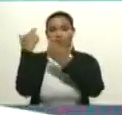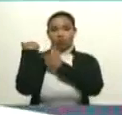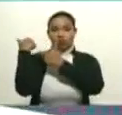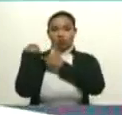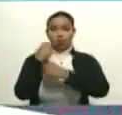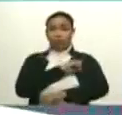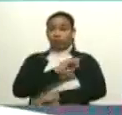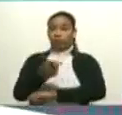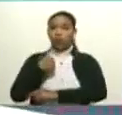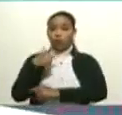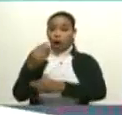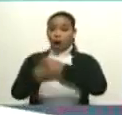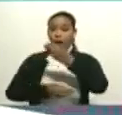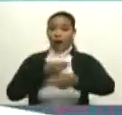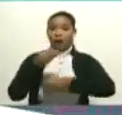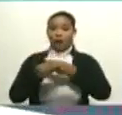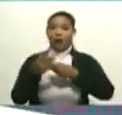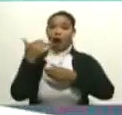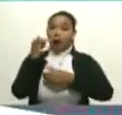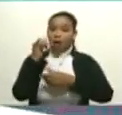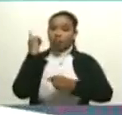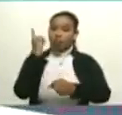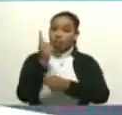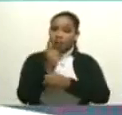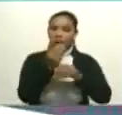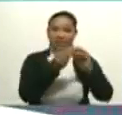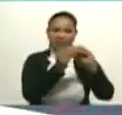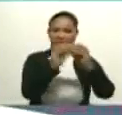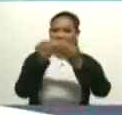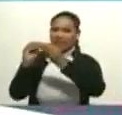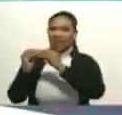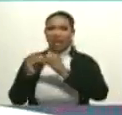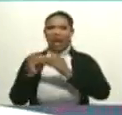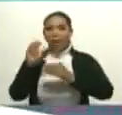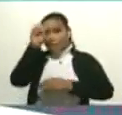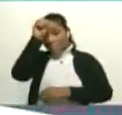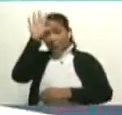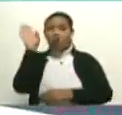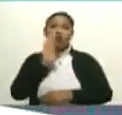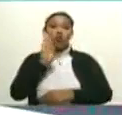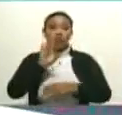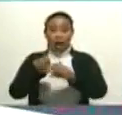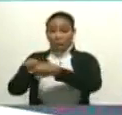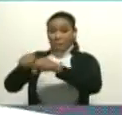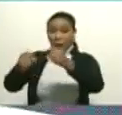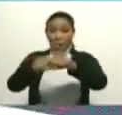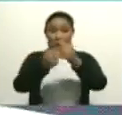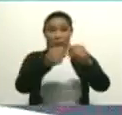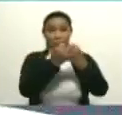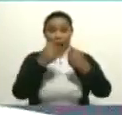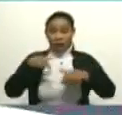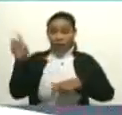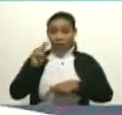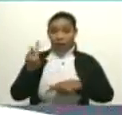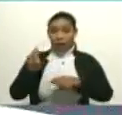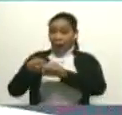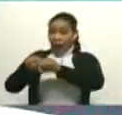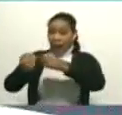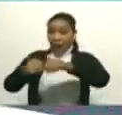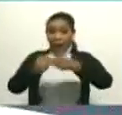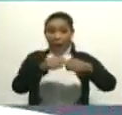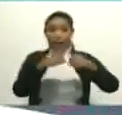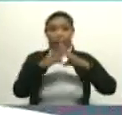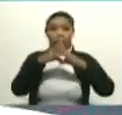orden que he dado, hay que limpiar de minería ilegal destructiva, totalmente destructiva,